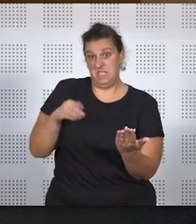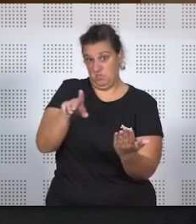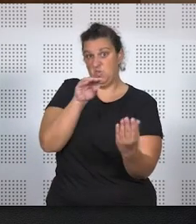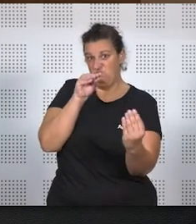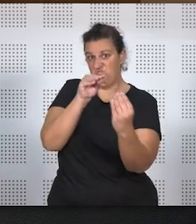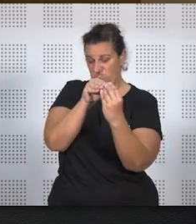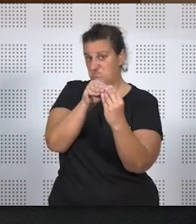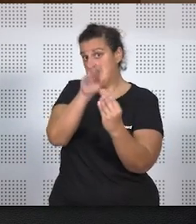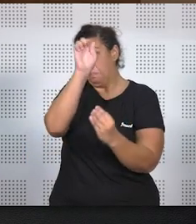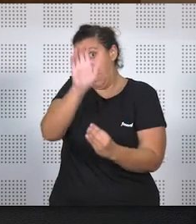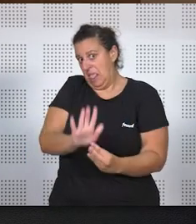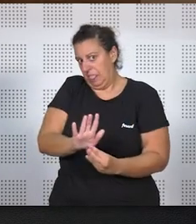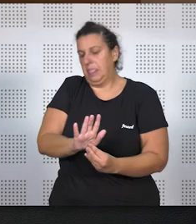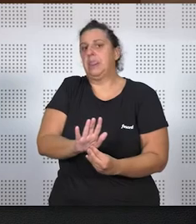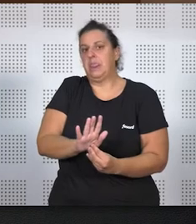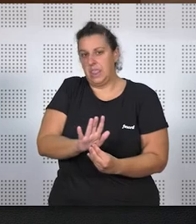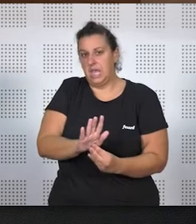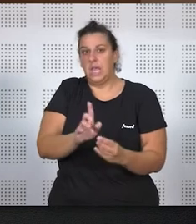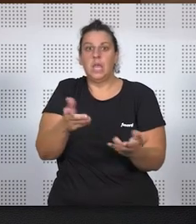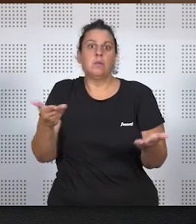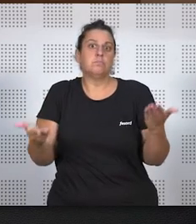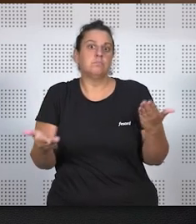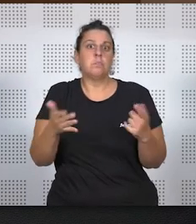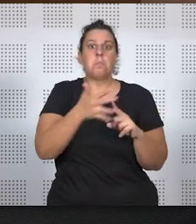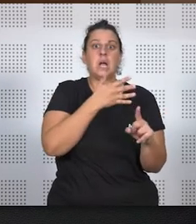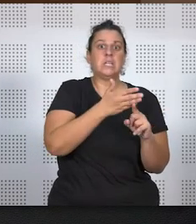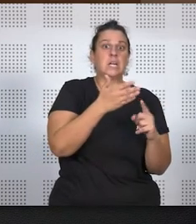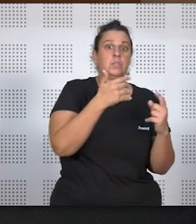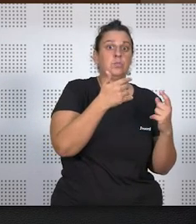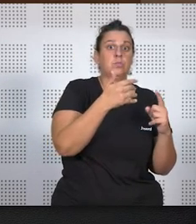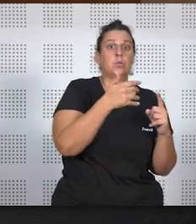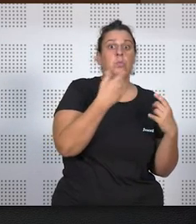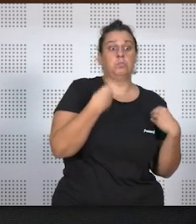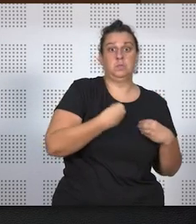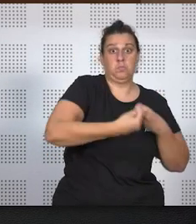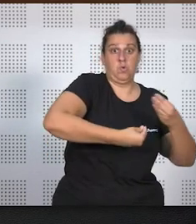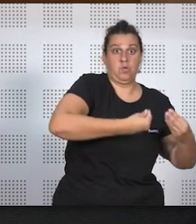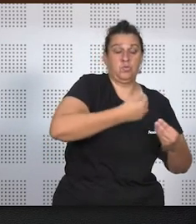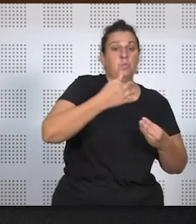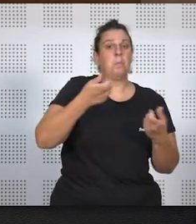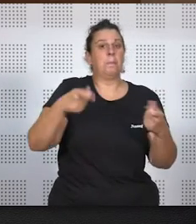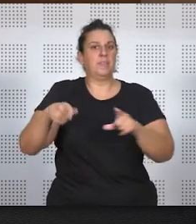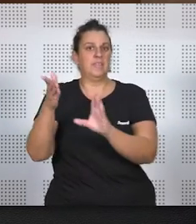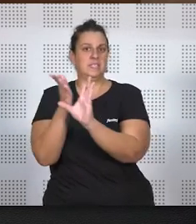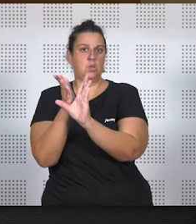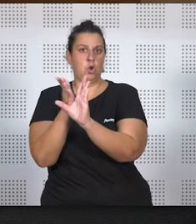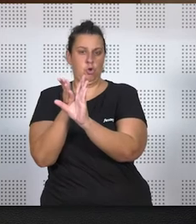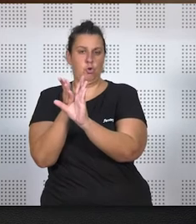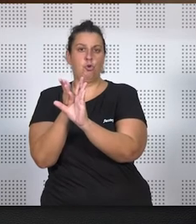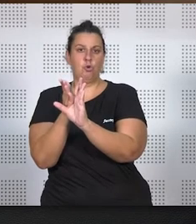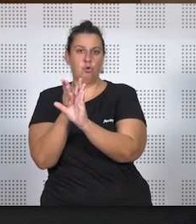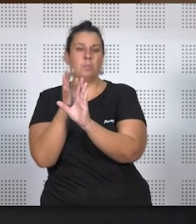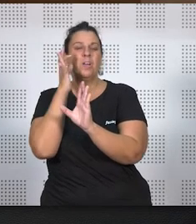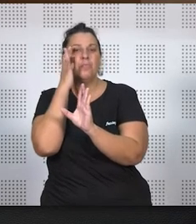que equiparan el maltrato psicológico al maltrato de obra, en algunas ocasiones, pero exigen determinados